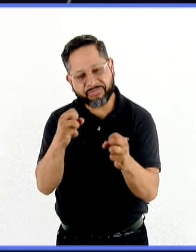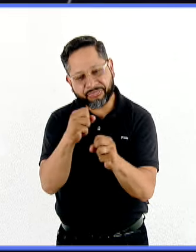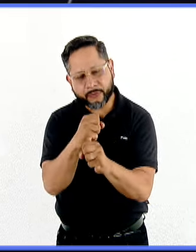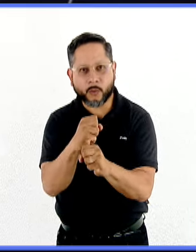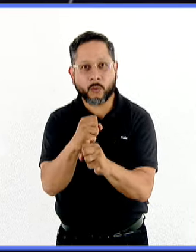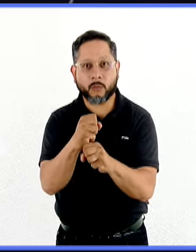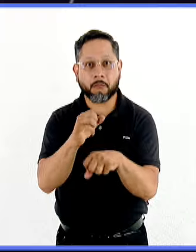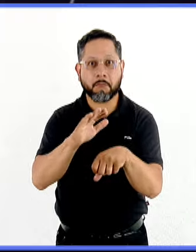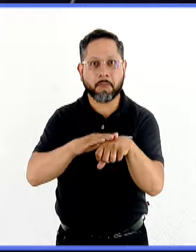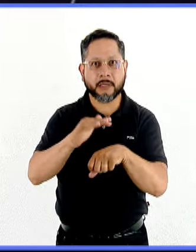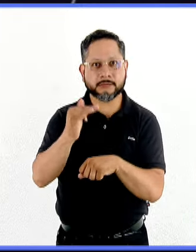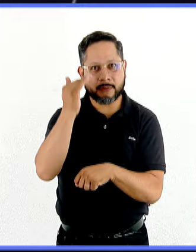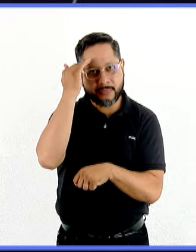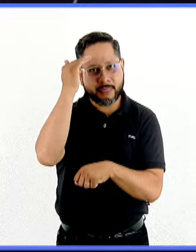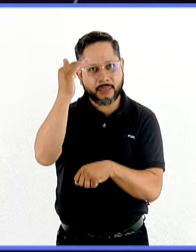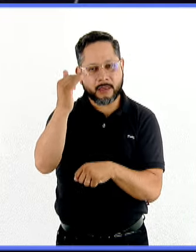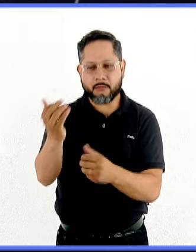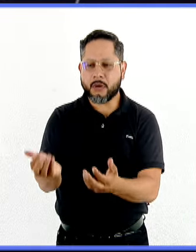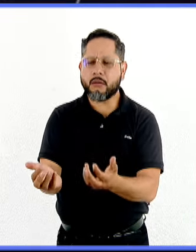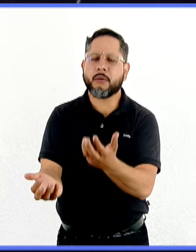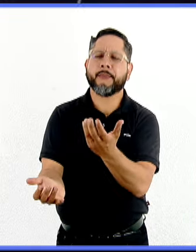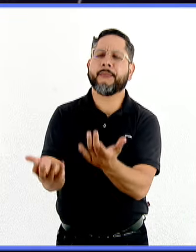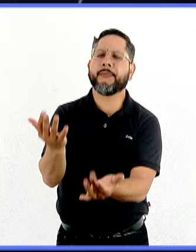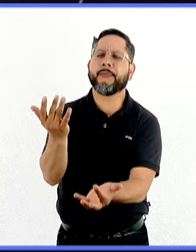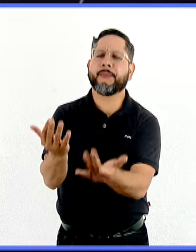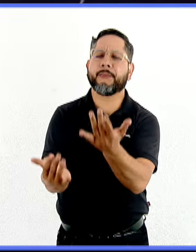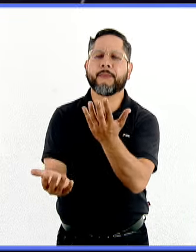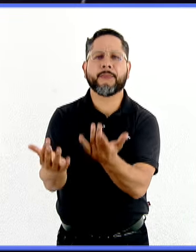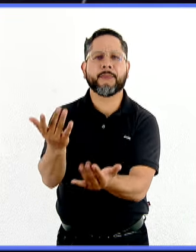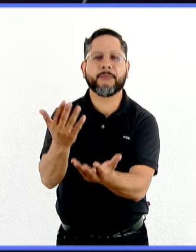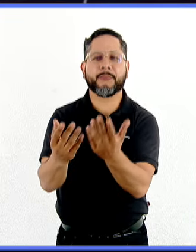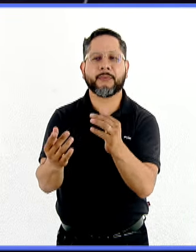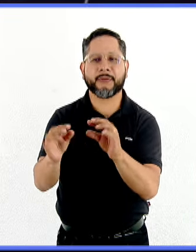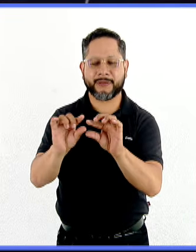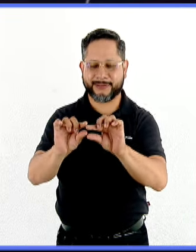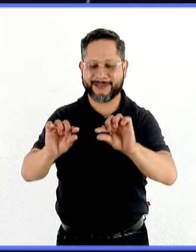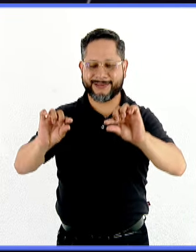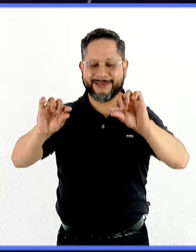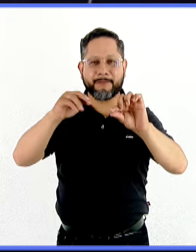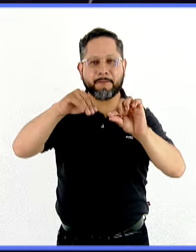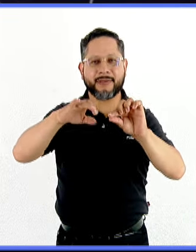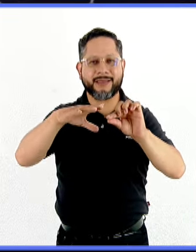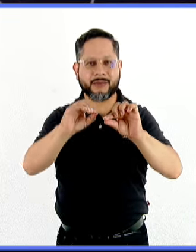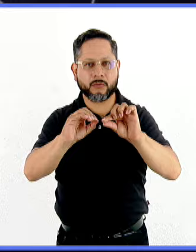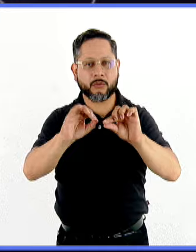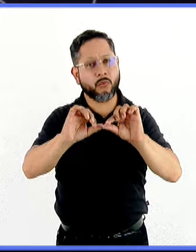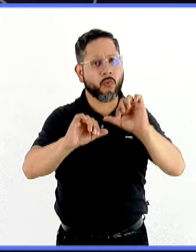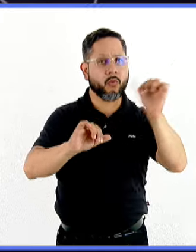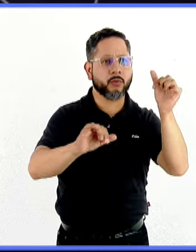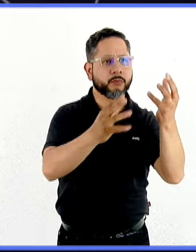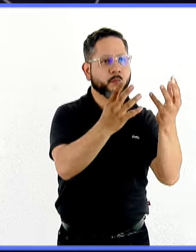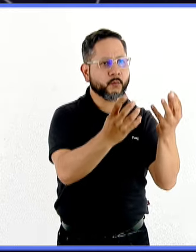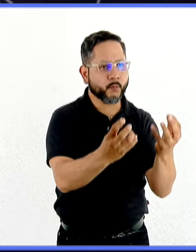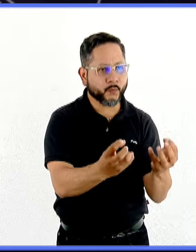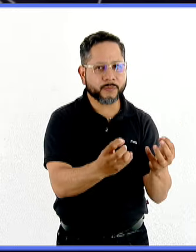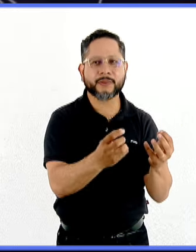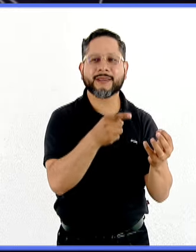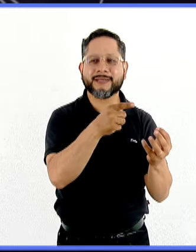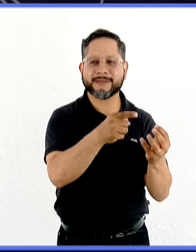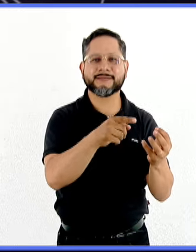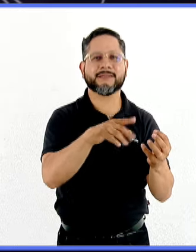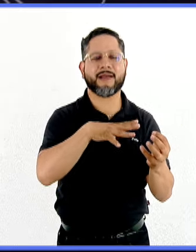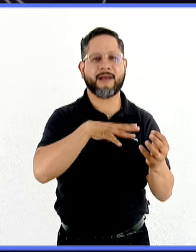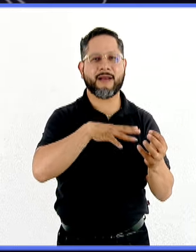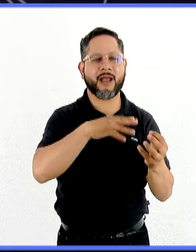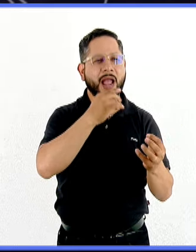está muy maduro, se suele secar al horno y se convierte en el chile meco. Otras veces se seca y se ahuma y se convierte en el